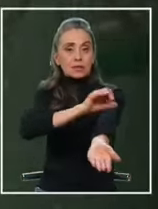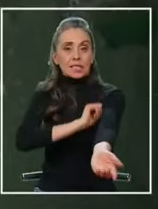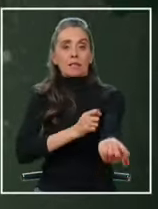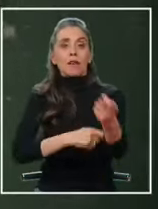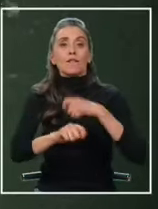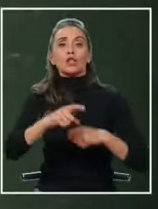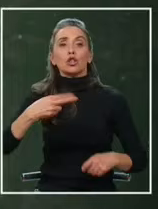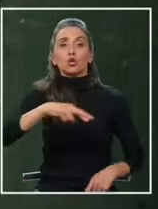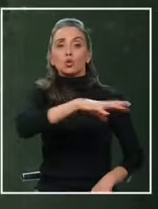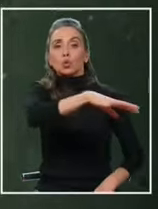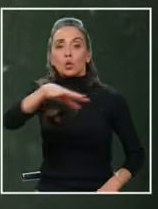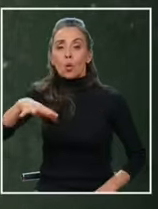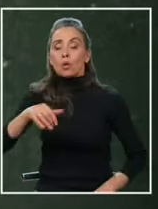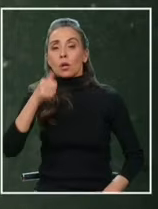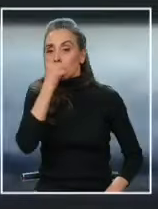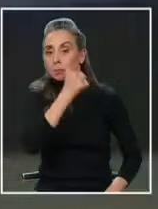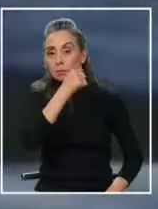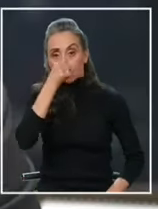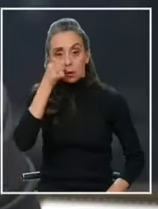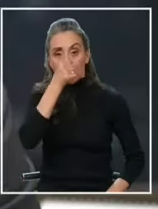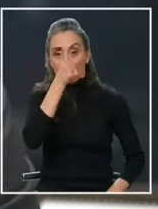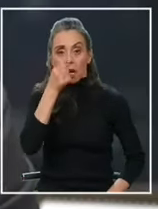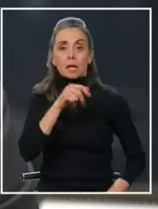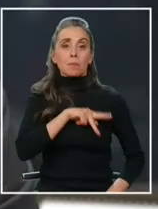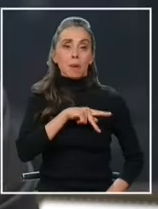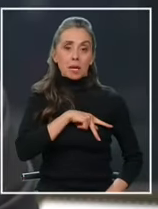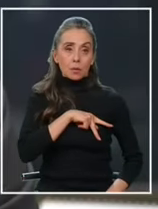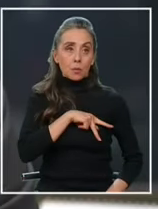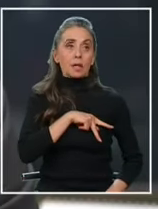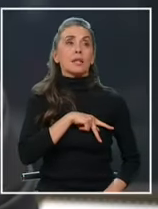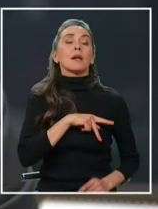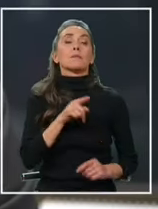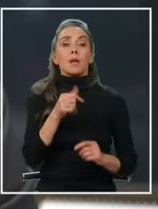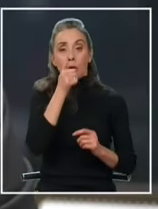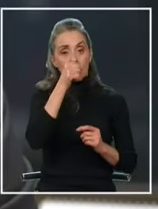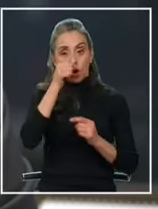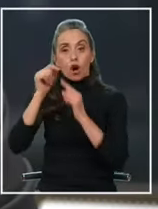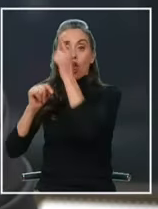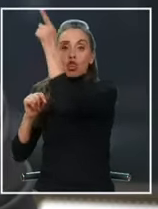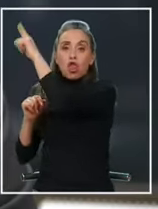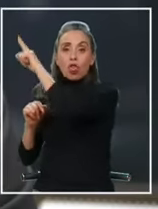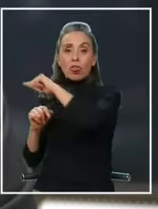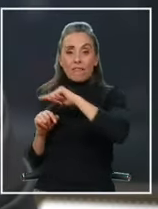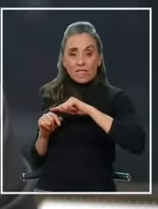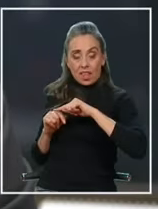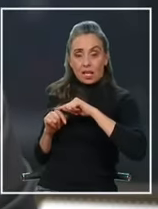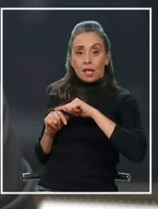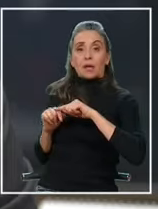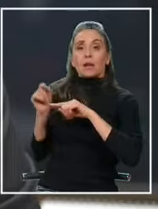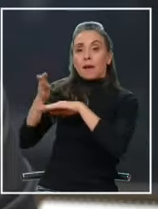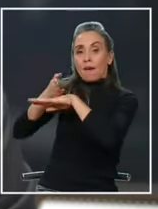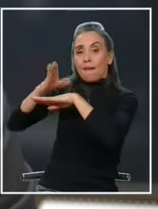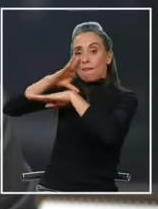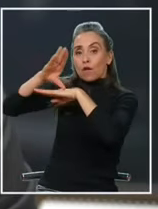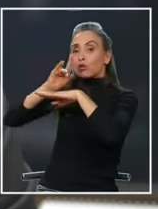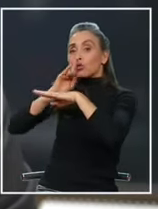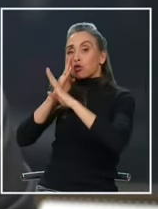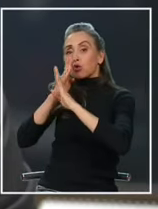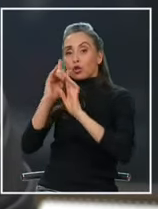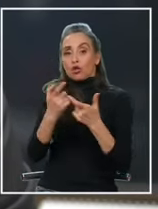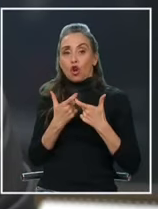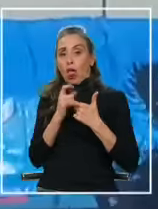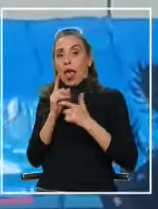principalmente cocaína y marihuana más menos la ruta que seguía esta droga cierto ingresaba por pasos fronterizos no